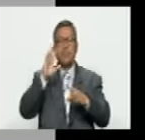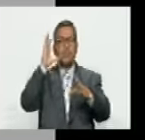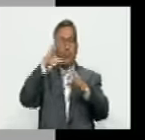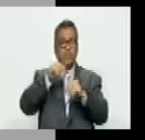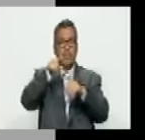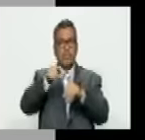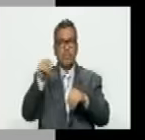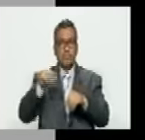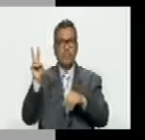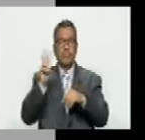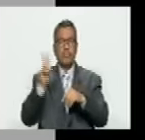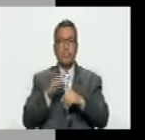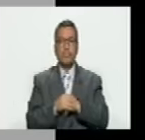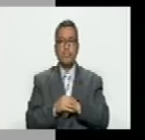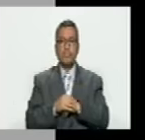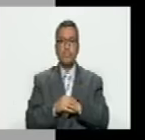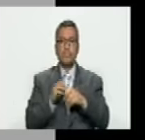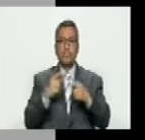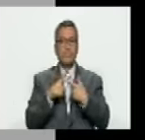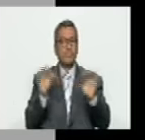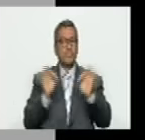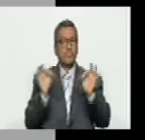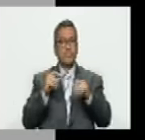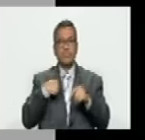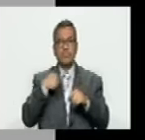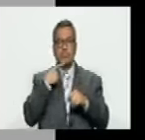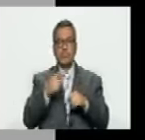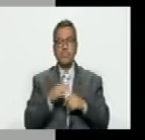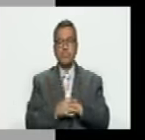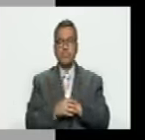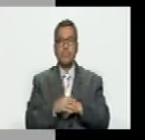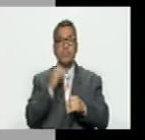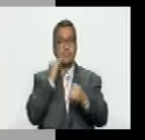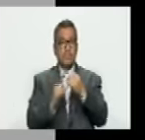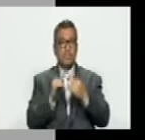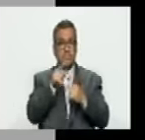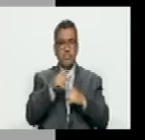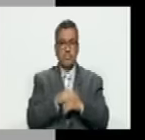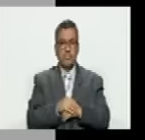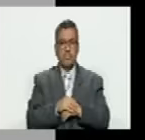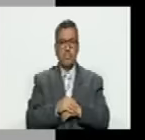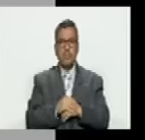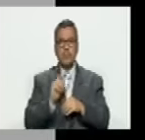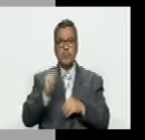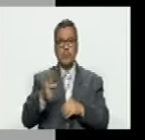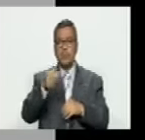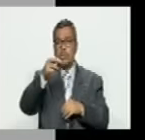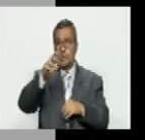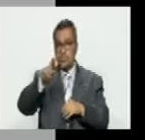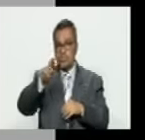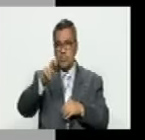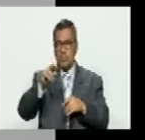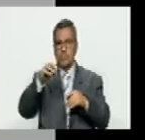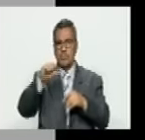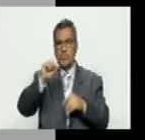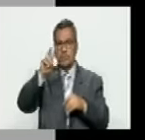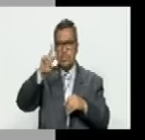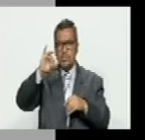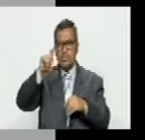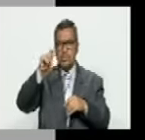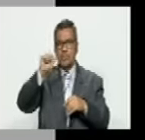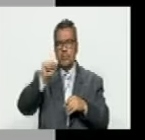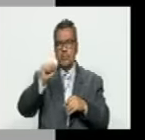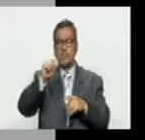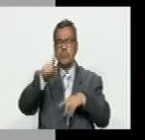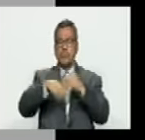por Venezuela entonces no hay manera de verificarlo y por último hay QR de alta vista de la fase que